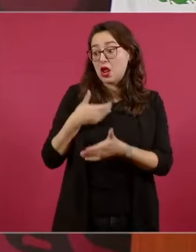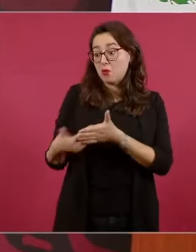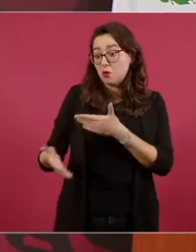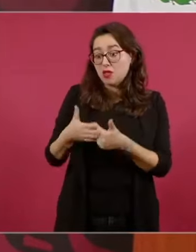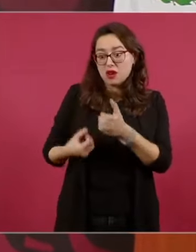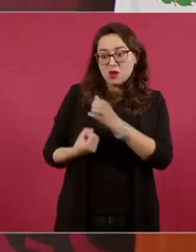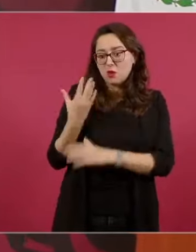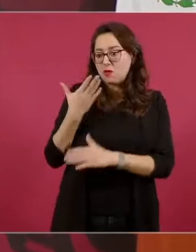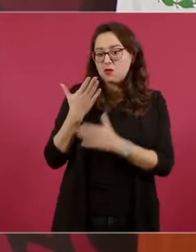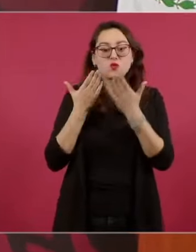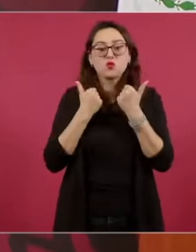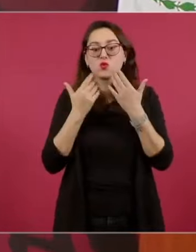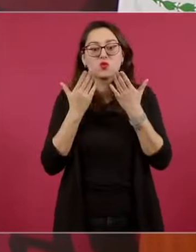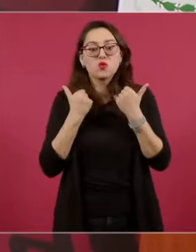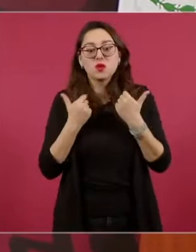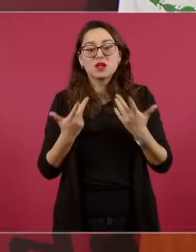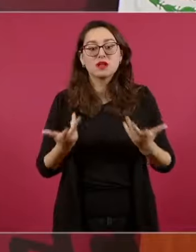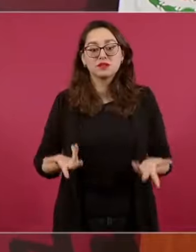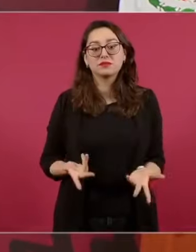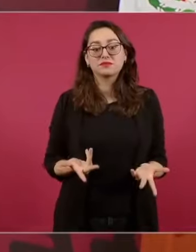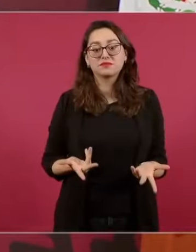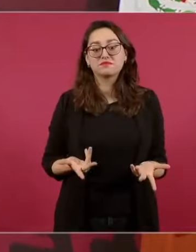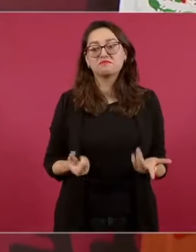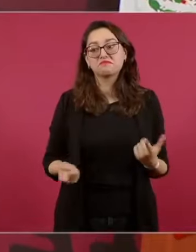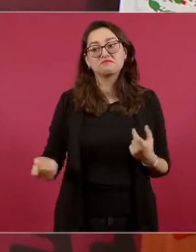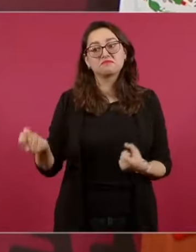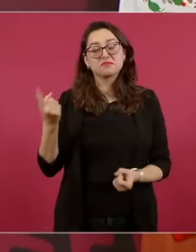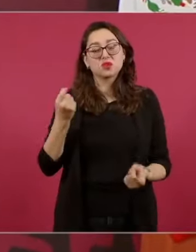y las máquinas ya estaban vencidas.